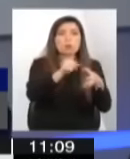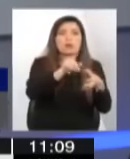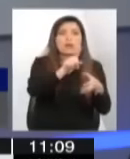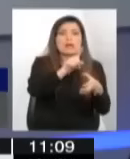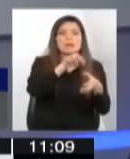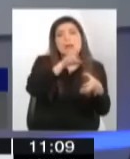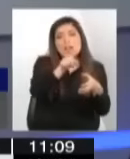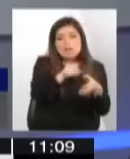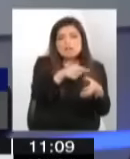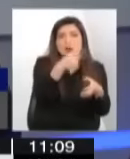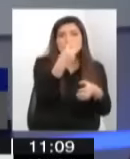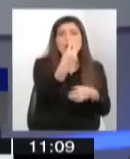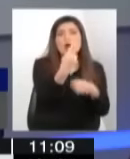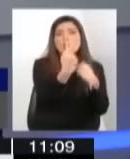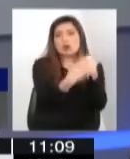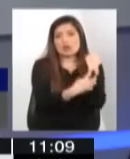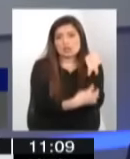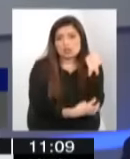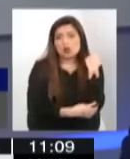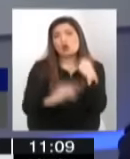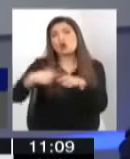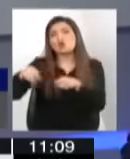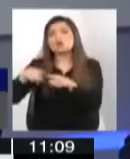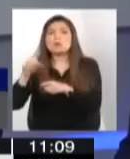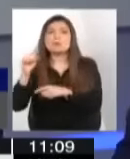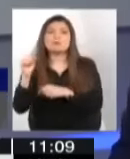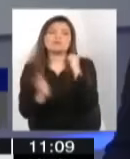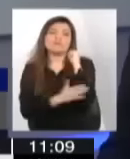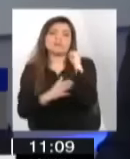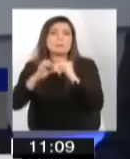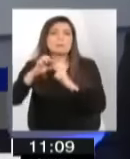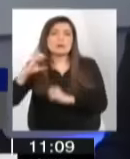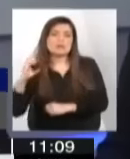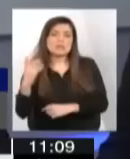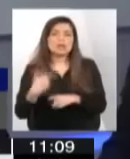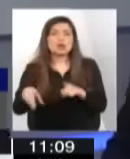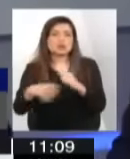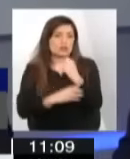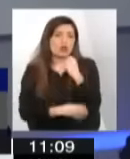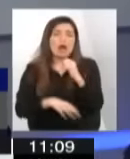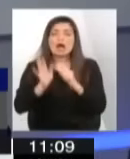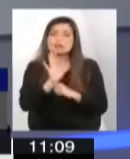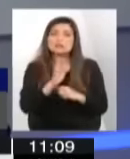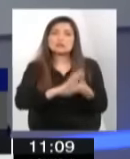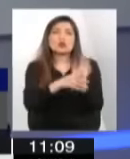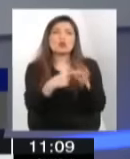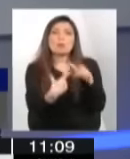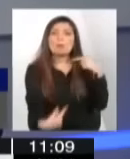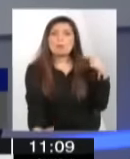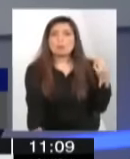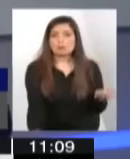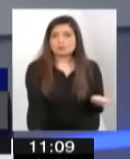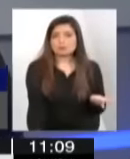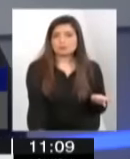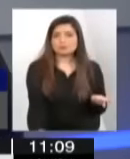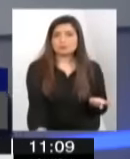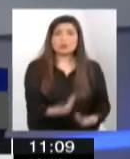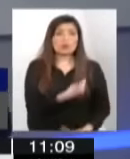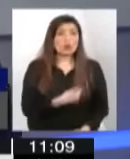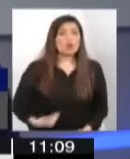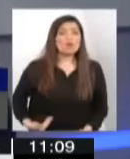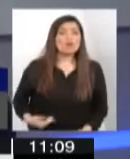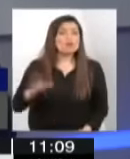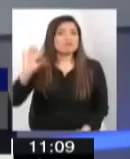con el Partido Comunista ahora en otra región, y así sucesivamente en todo el país. Entonces, claramente decimos, nosotros, el gobierno no ha